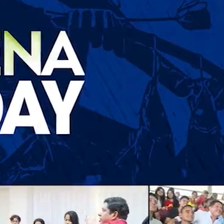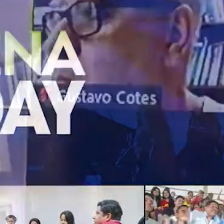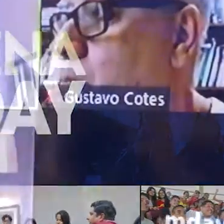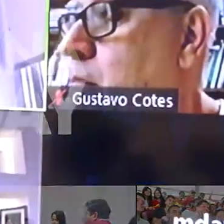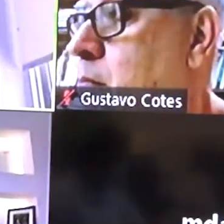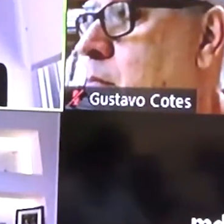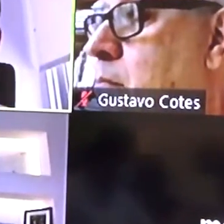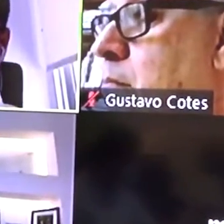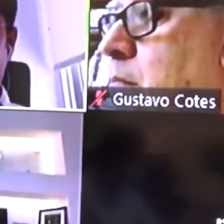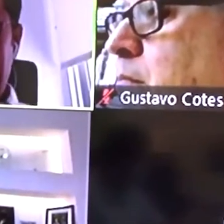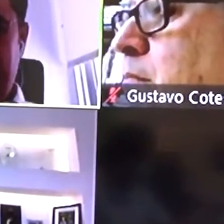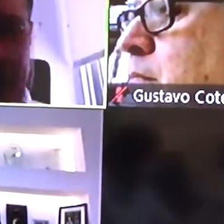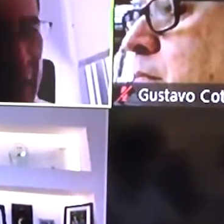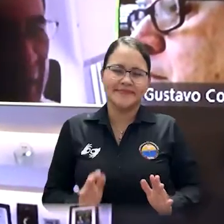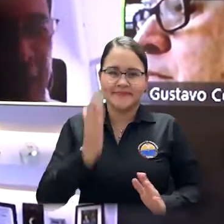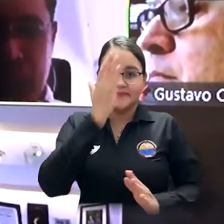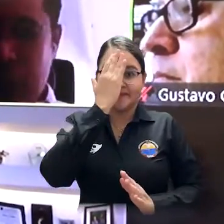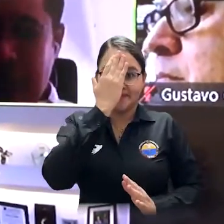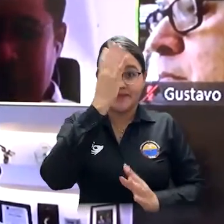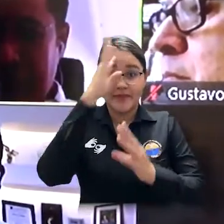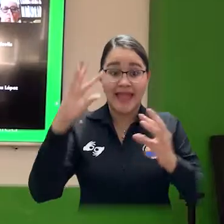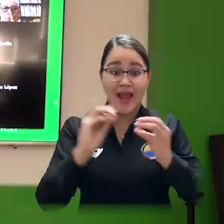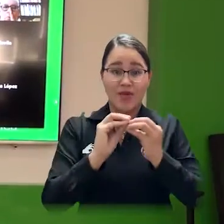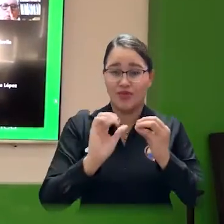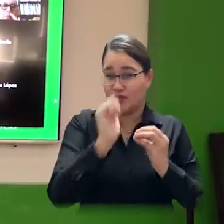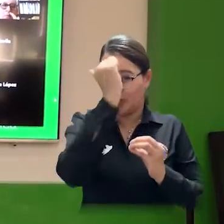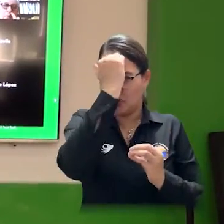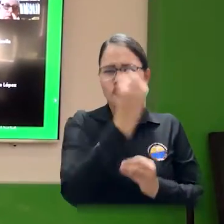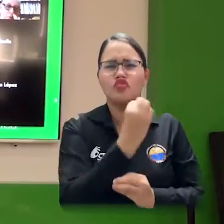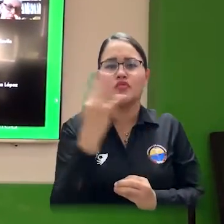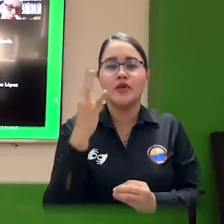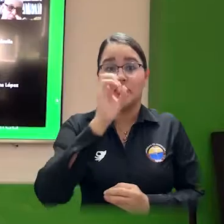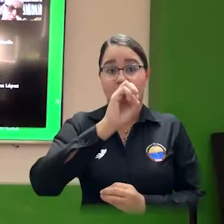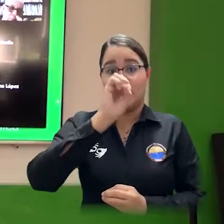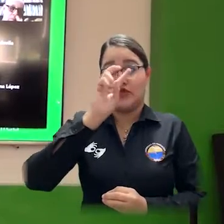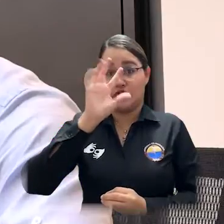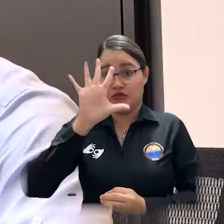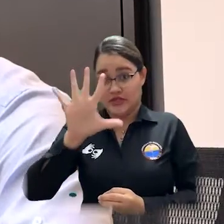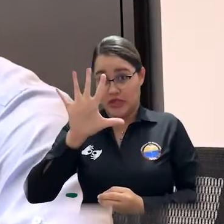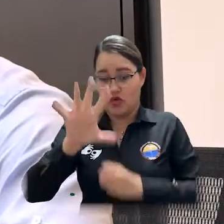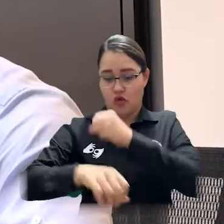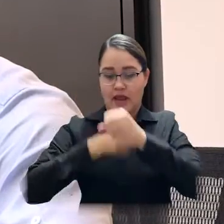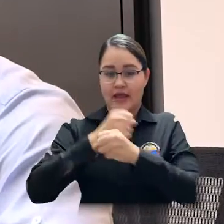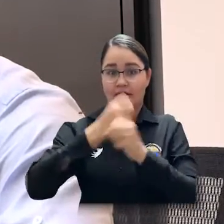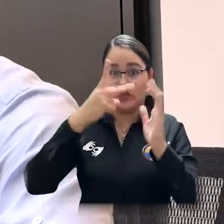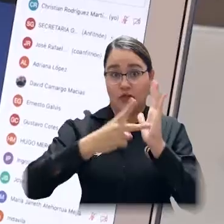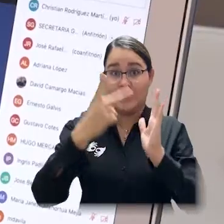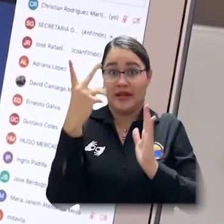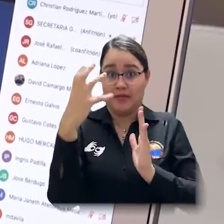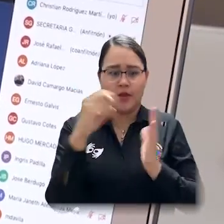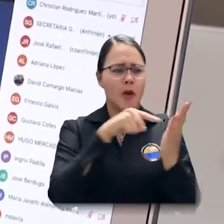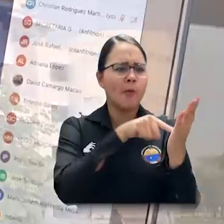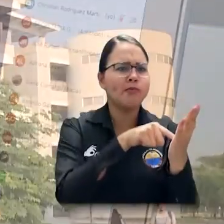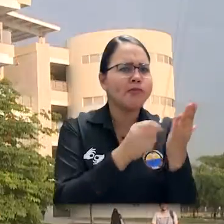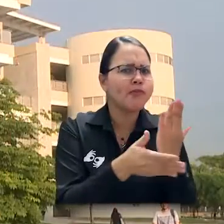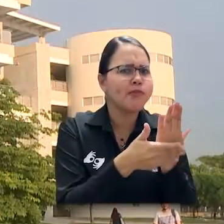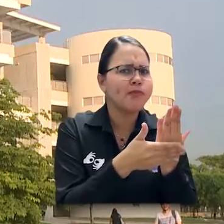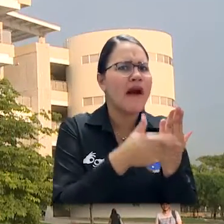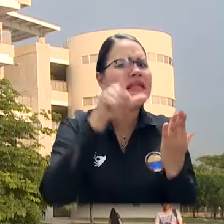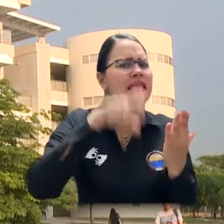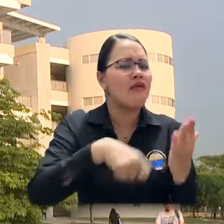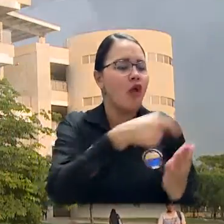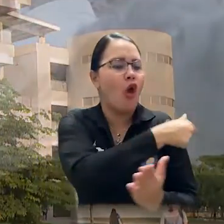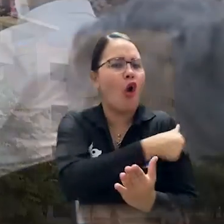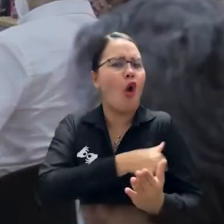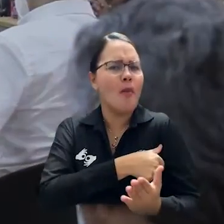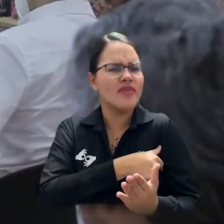En concordancia a lo establecido en el Acuerdo Superior Nº 05 de 2020, la Universidad del Magdalena llevó a cabo la instalación del